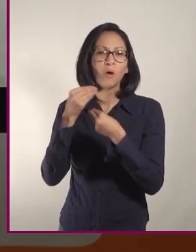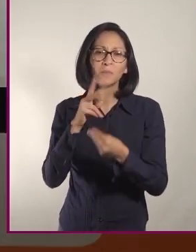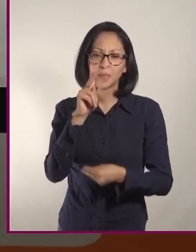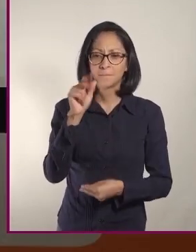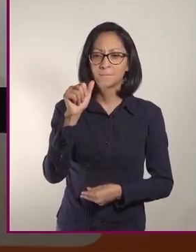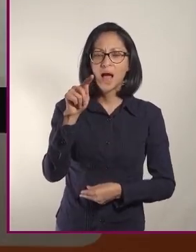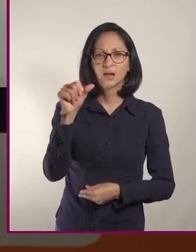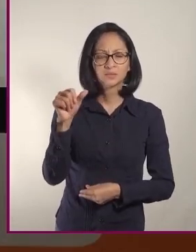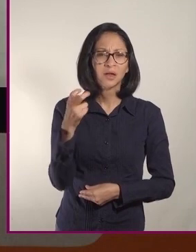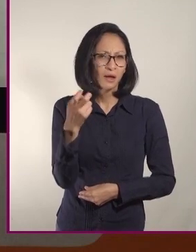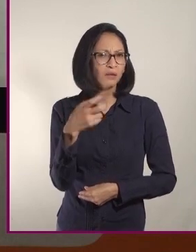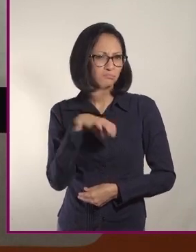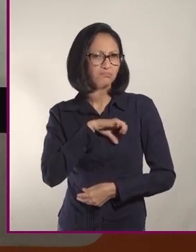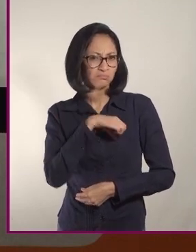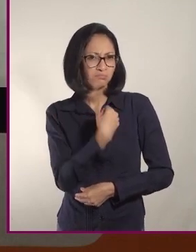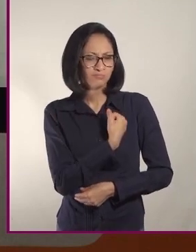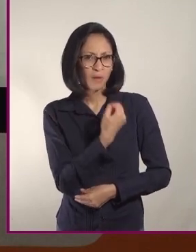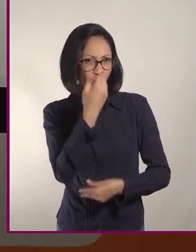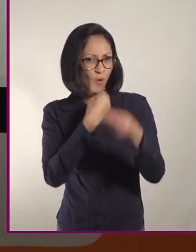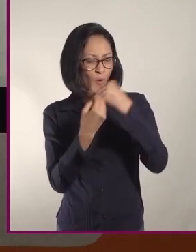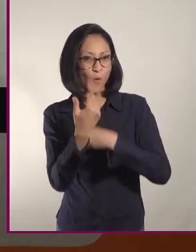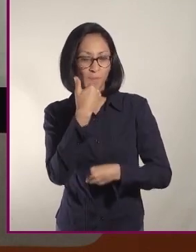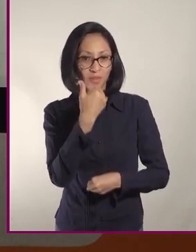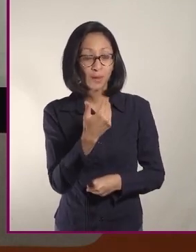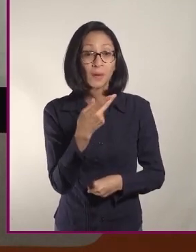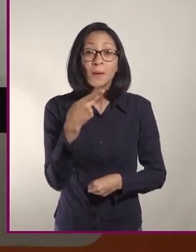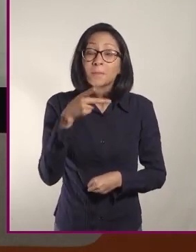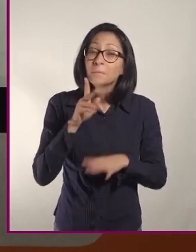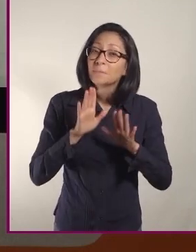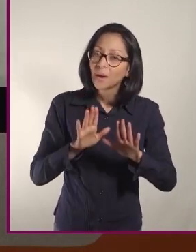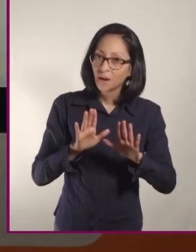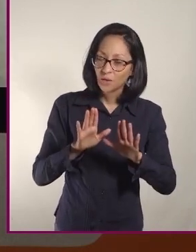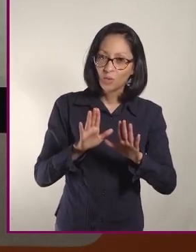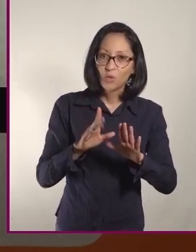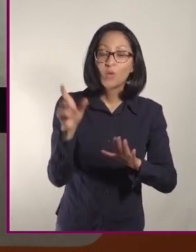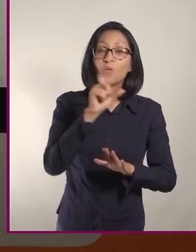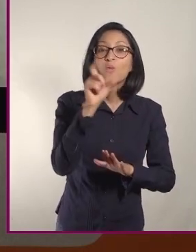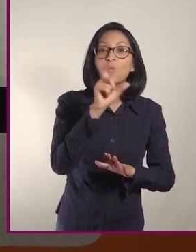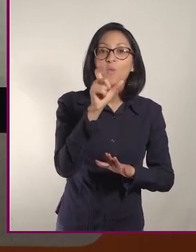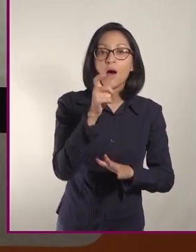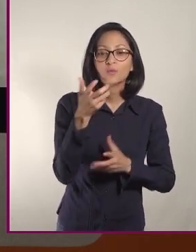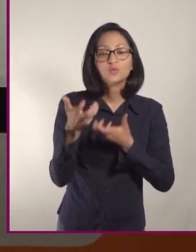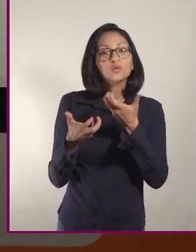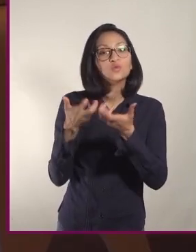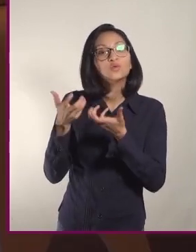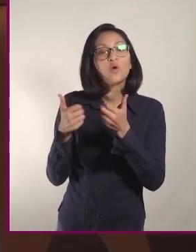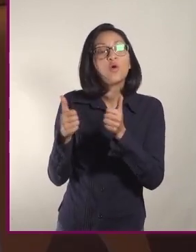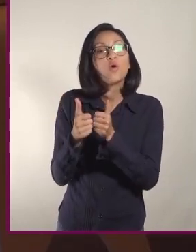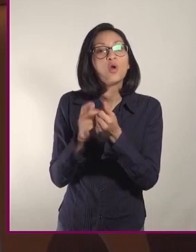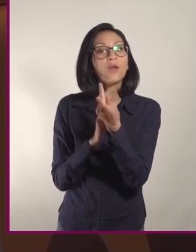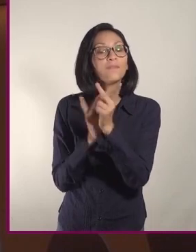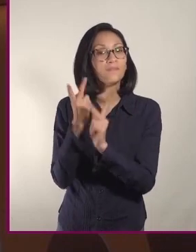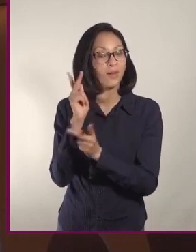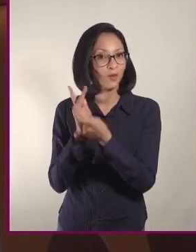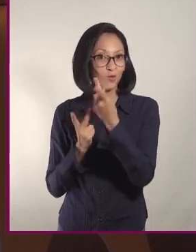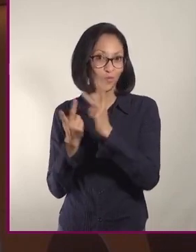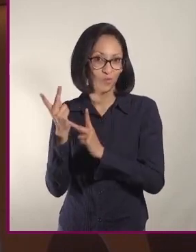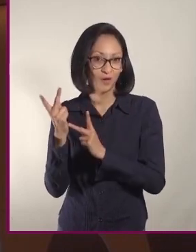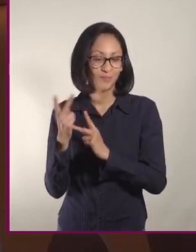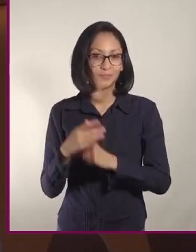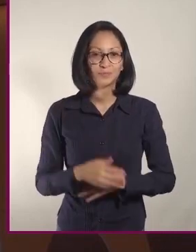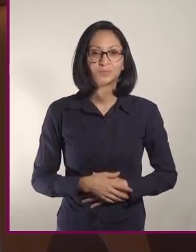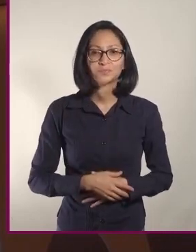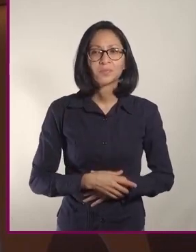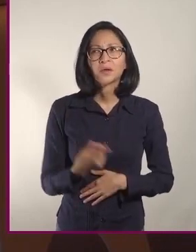pueden ser un alimento saludable, pero principalmente cuando están cocinadas con verduras. No podemos hablar